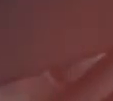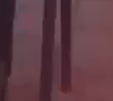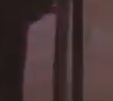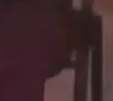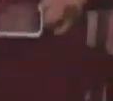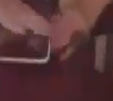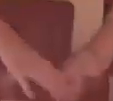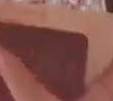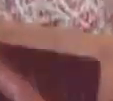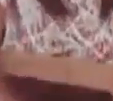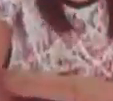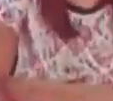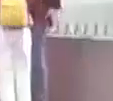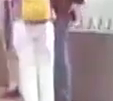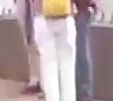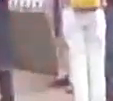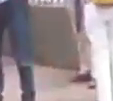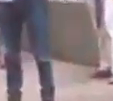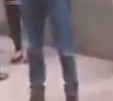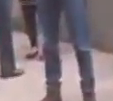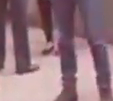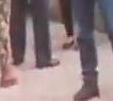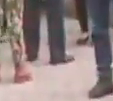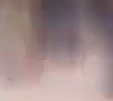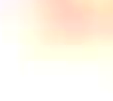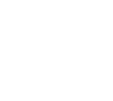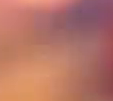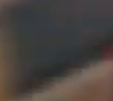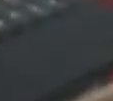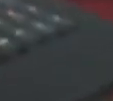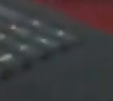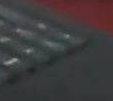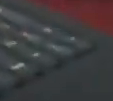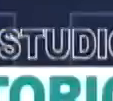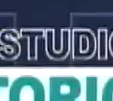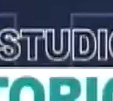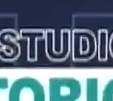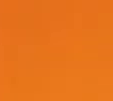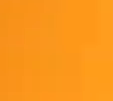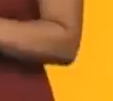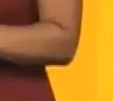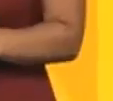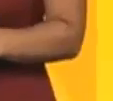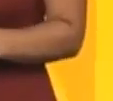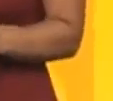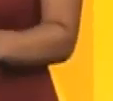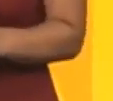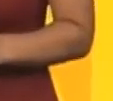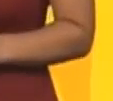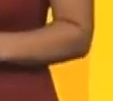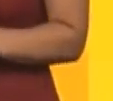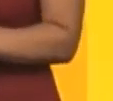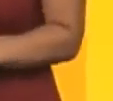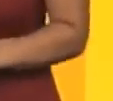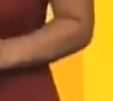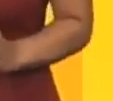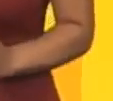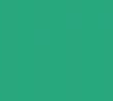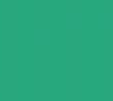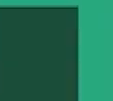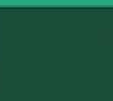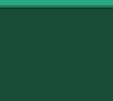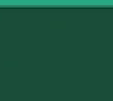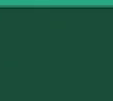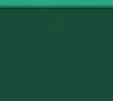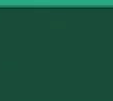pública, en todo el territorio nacional. Dentro de las estrategias educativas, se implementó la teleeducación, a través de